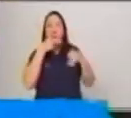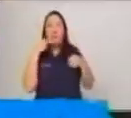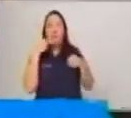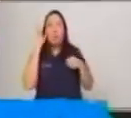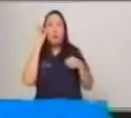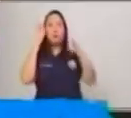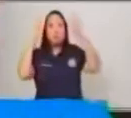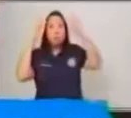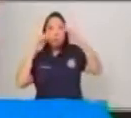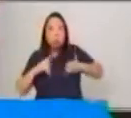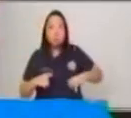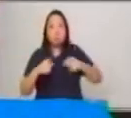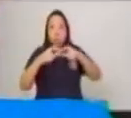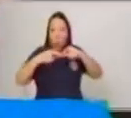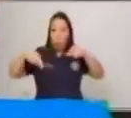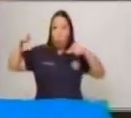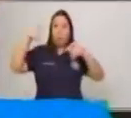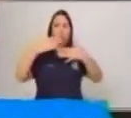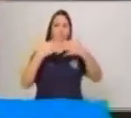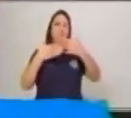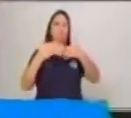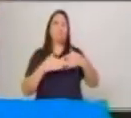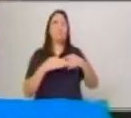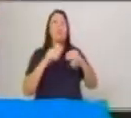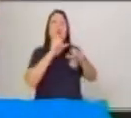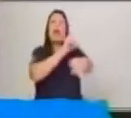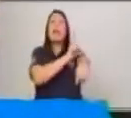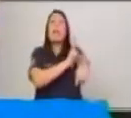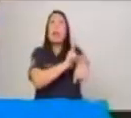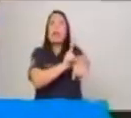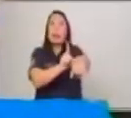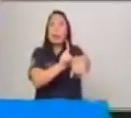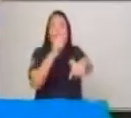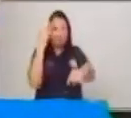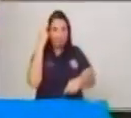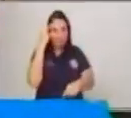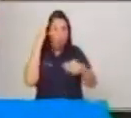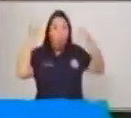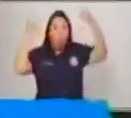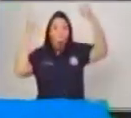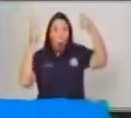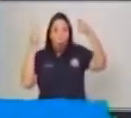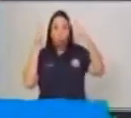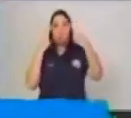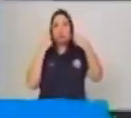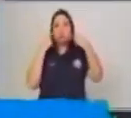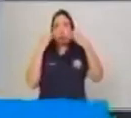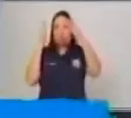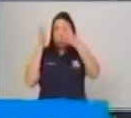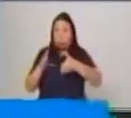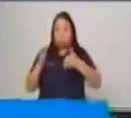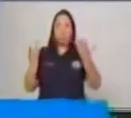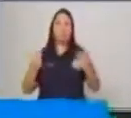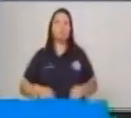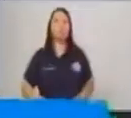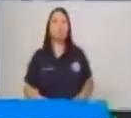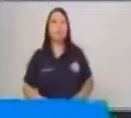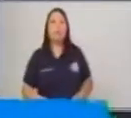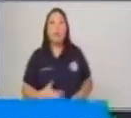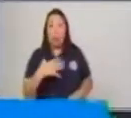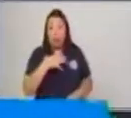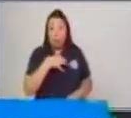los tres cerditos y las leyendas, que son muy propias de Guatemala, muy propias de nuestro país. Entonces,